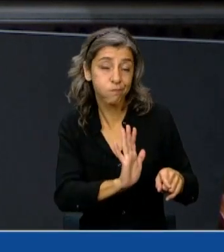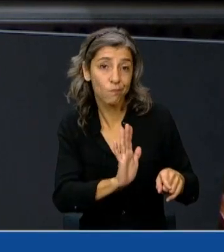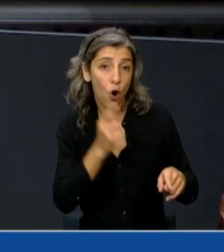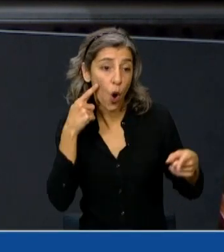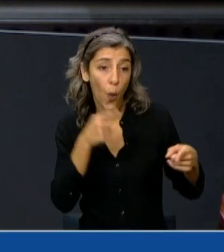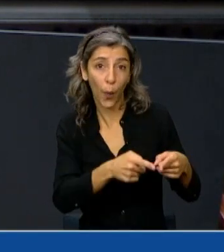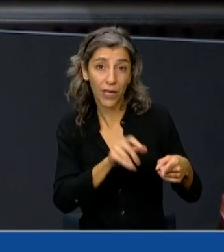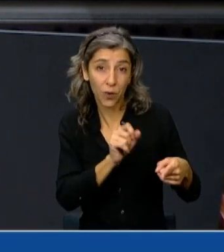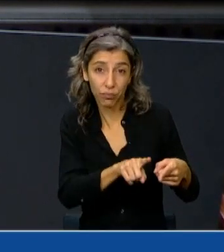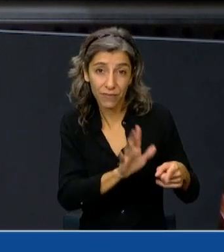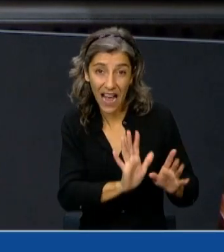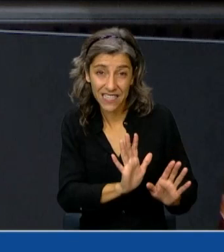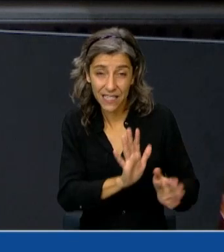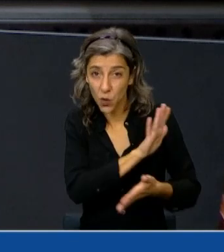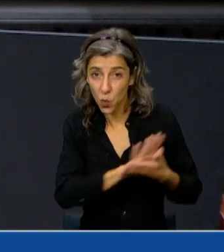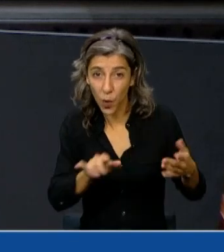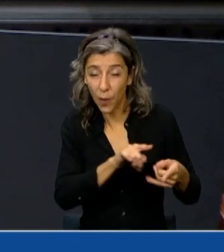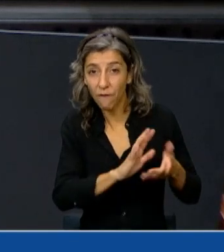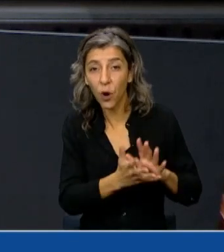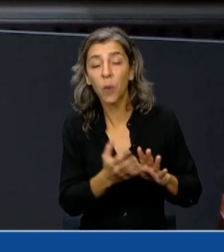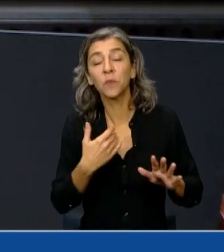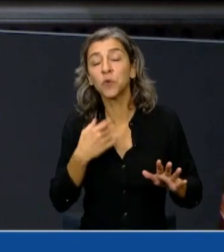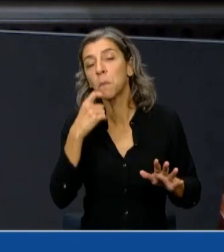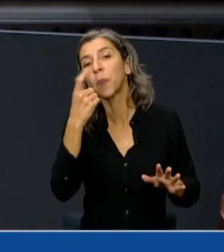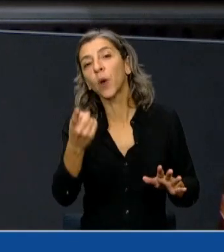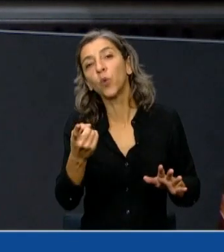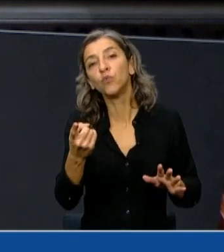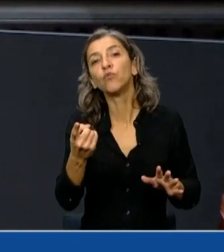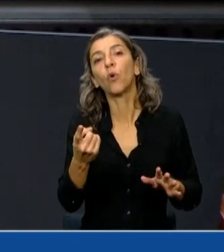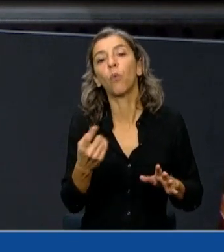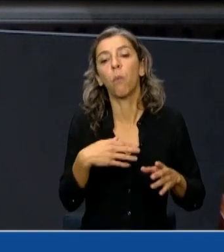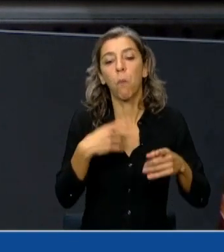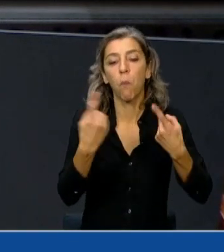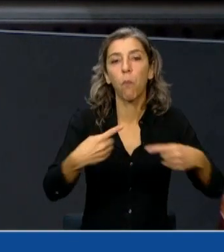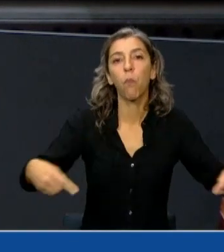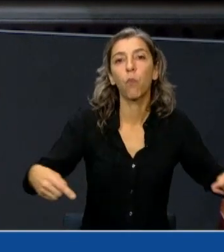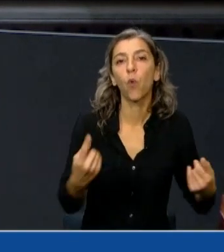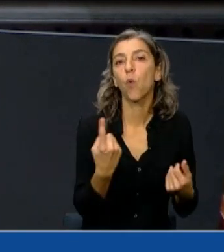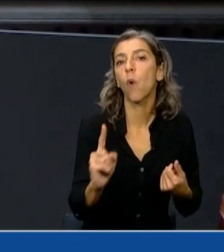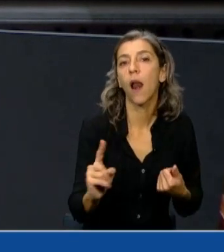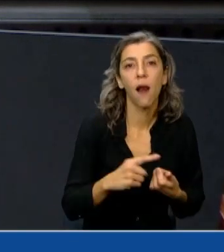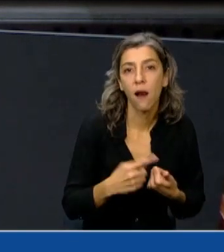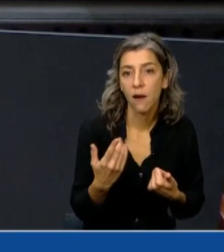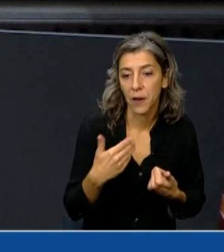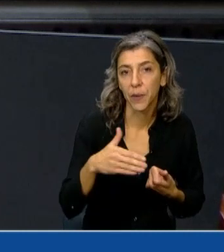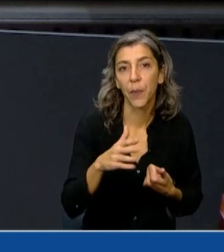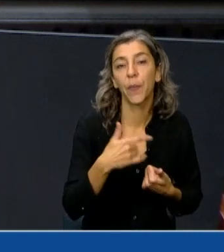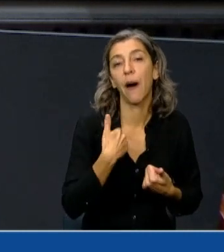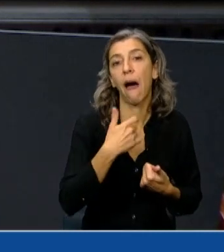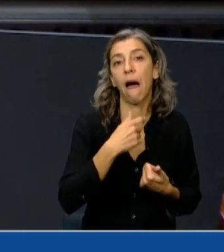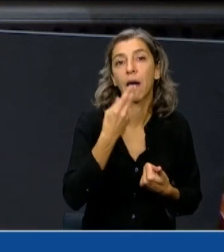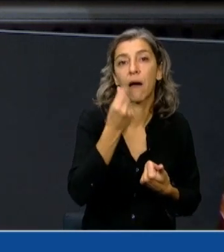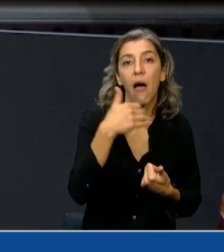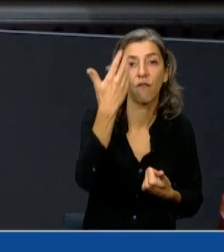central, nosotros queremos saber qué productos se van a importar, si se tienen los contactos para